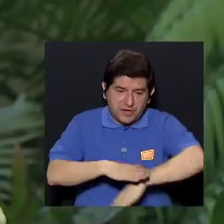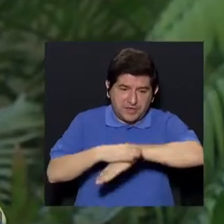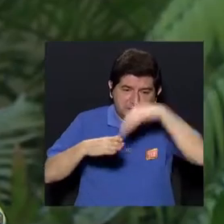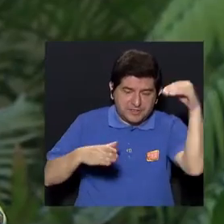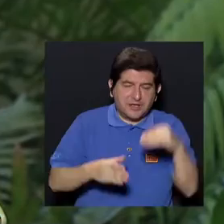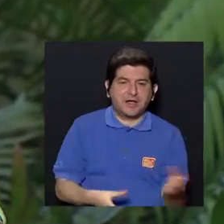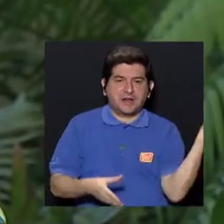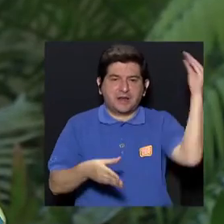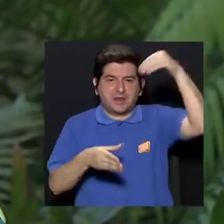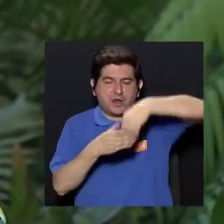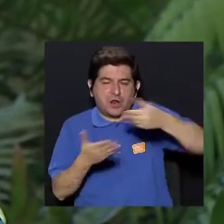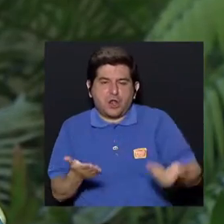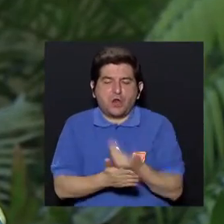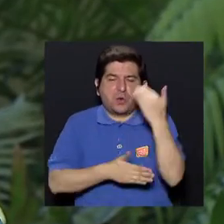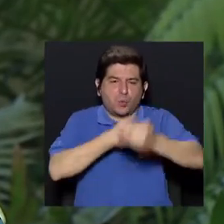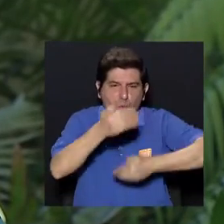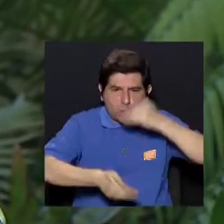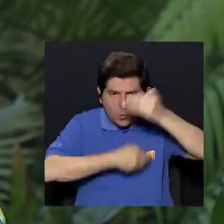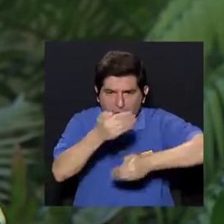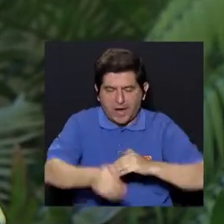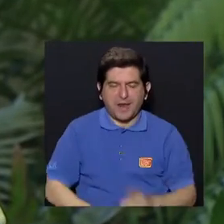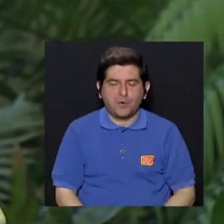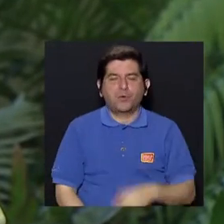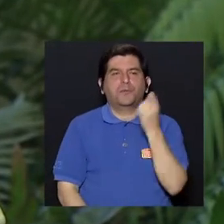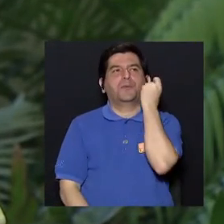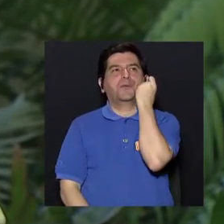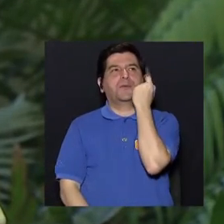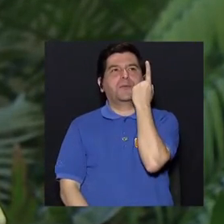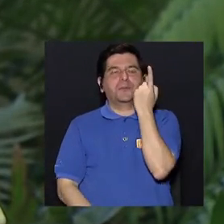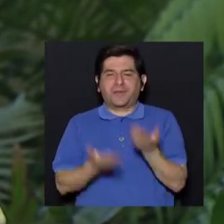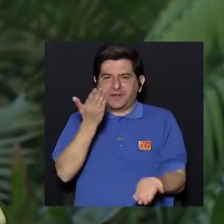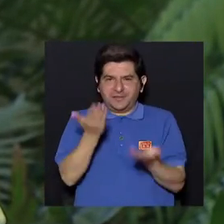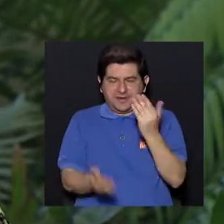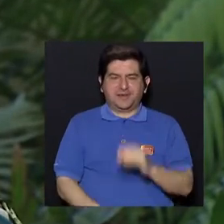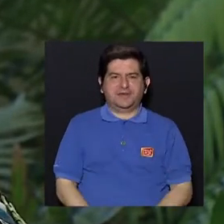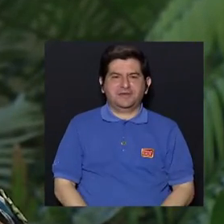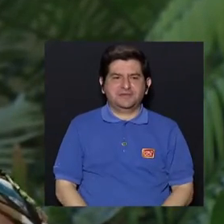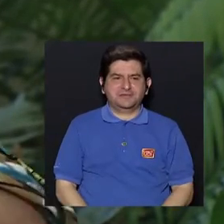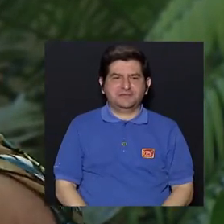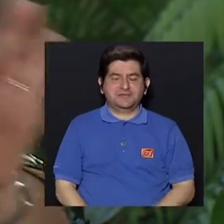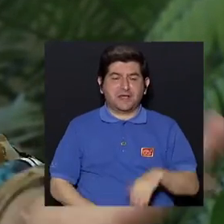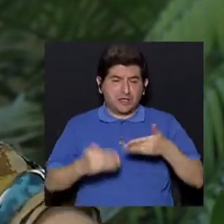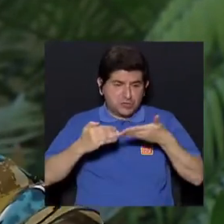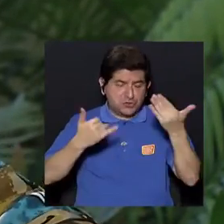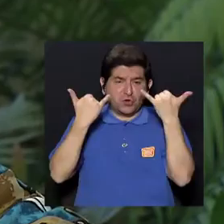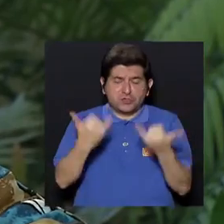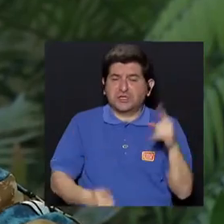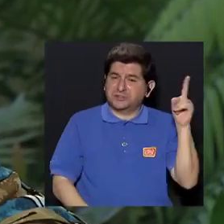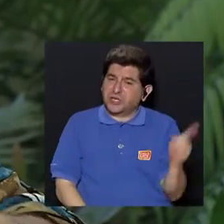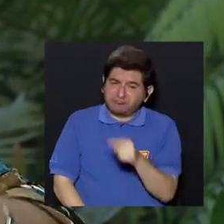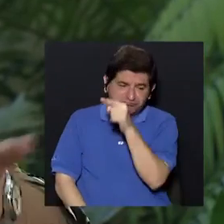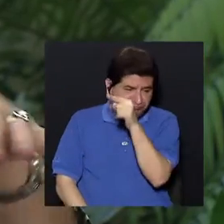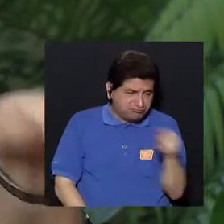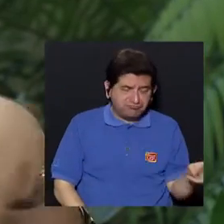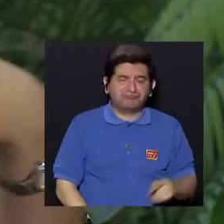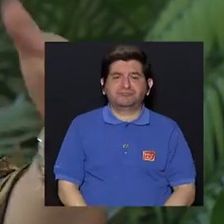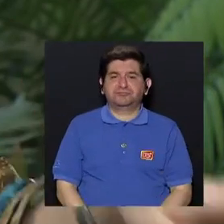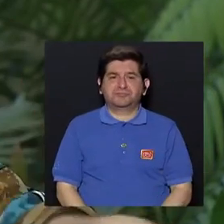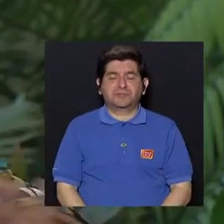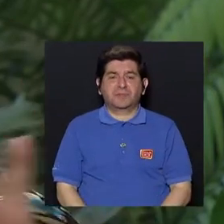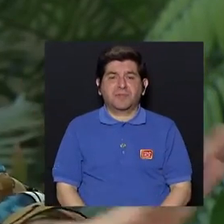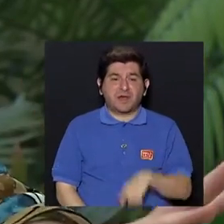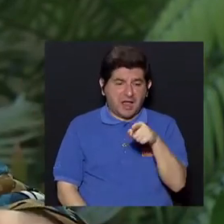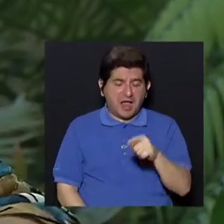y lo incorporan a nuevos procesos, ¿verdad? Entonces, que entendamos que esto tal vez hay unas cosas que sí van ya descartadas, ¿verdad? Las